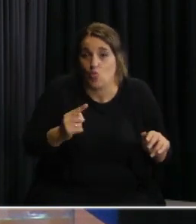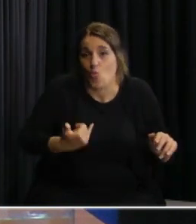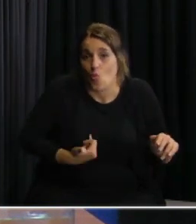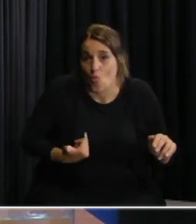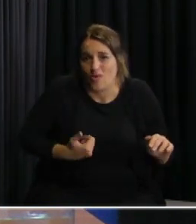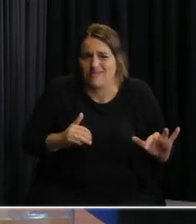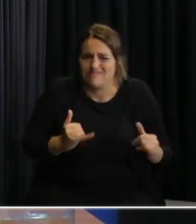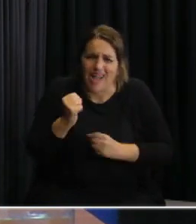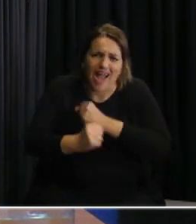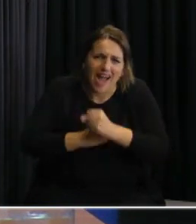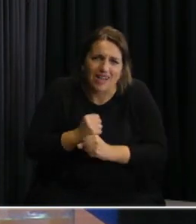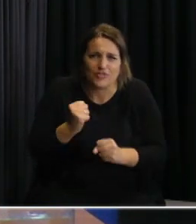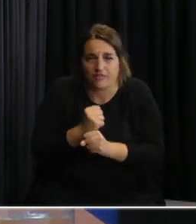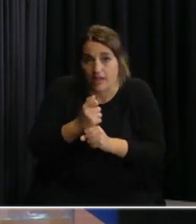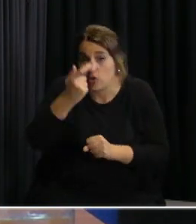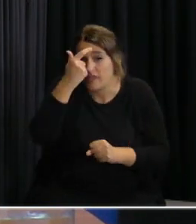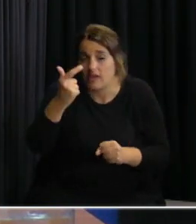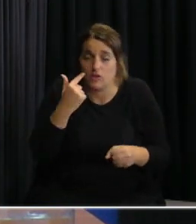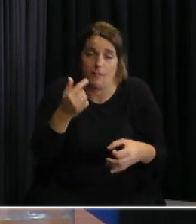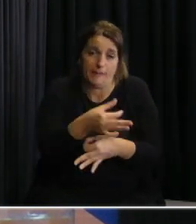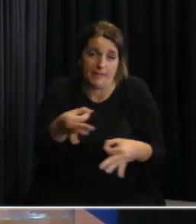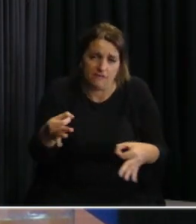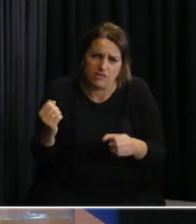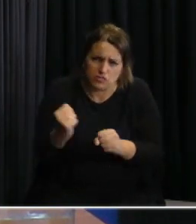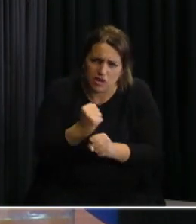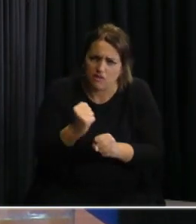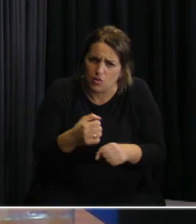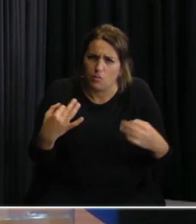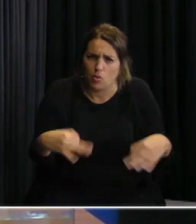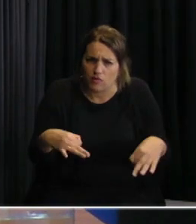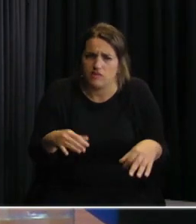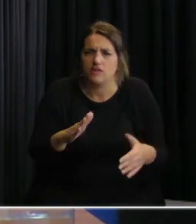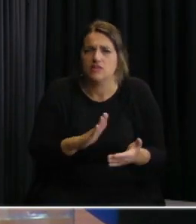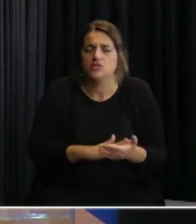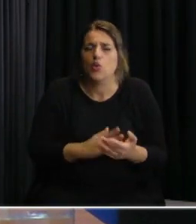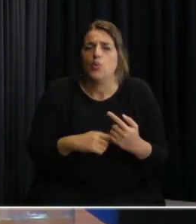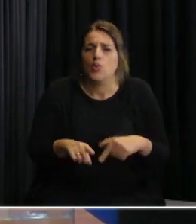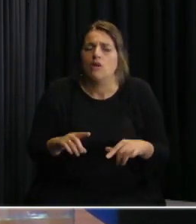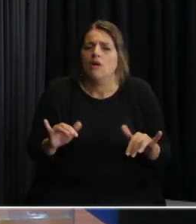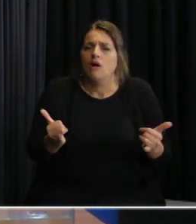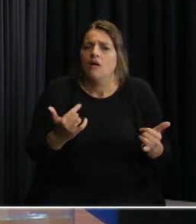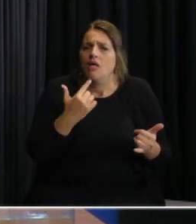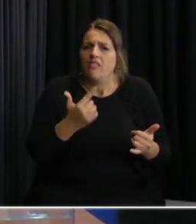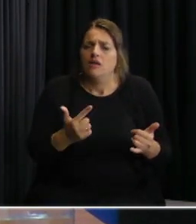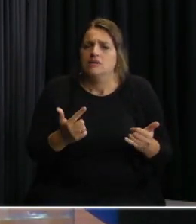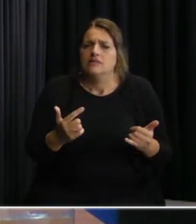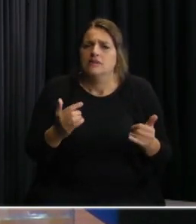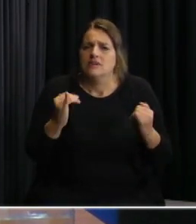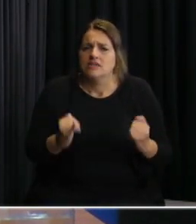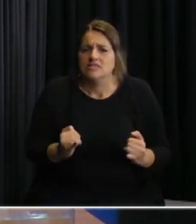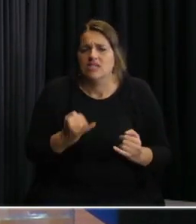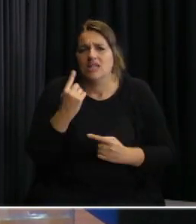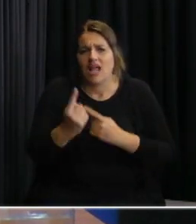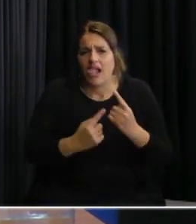la gente que lleva años técnicos muy buenos que han hecho un buen trabajo en esa división es que en